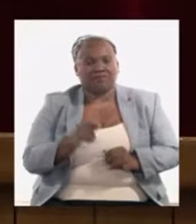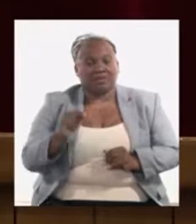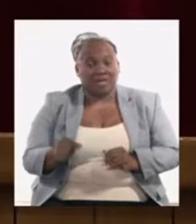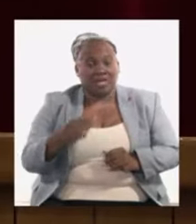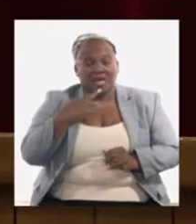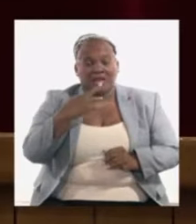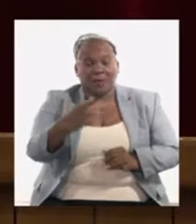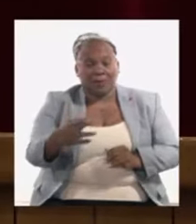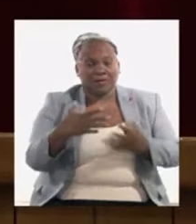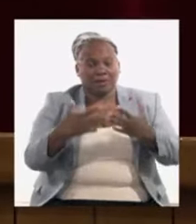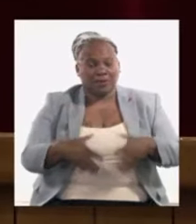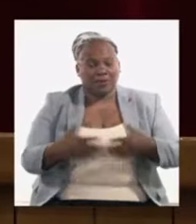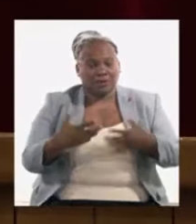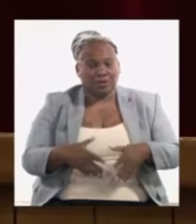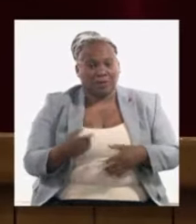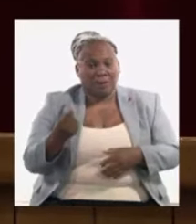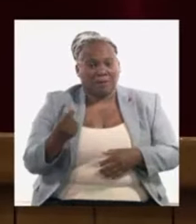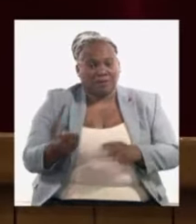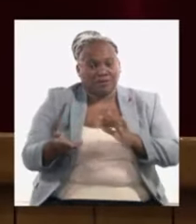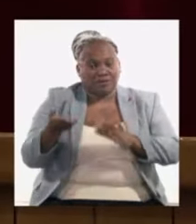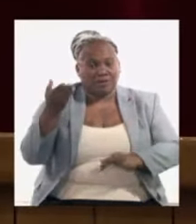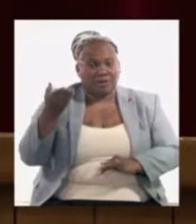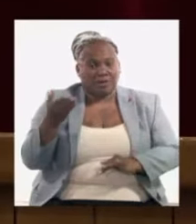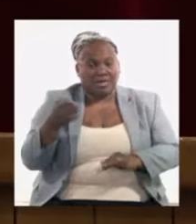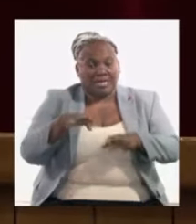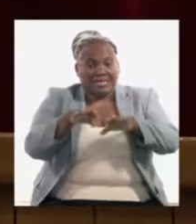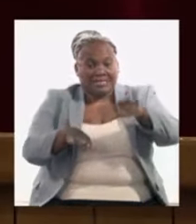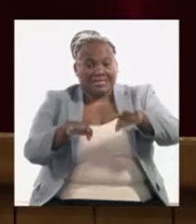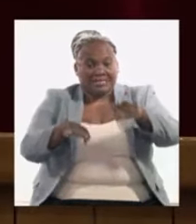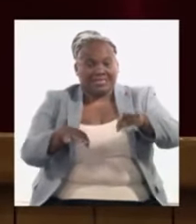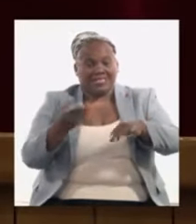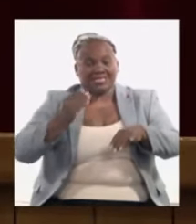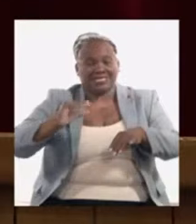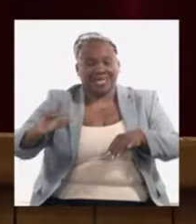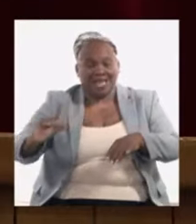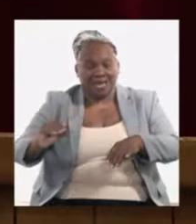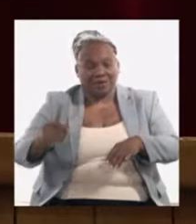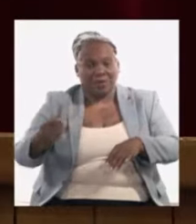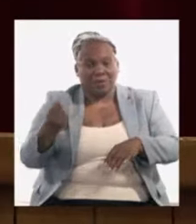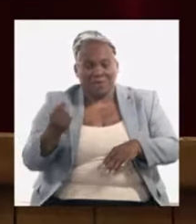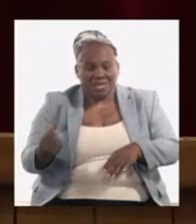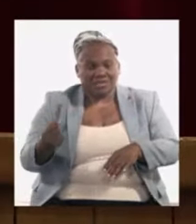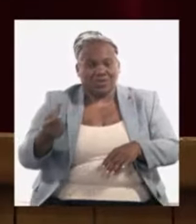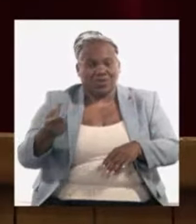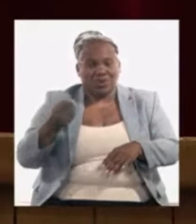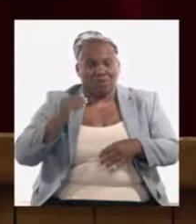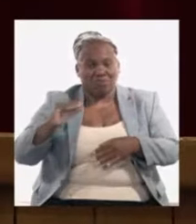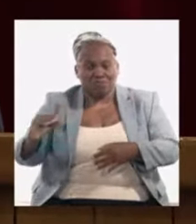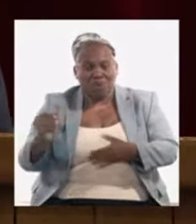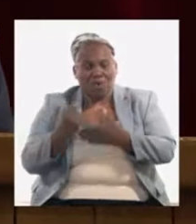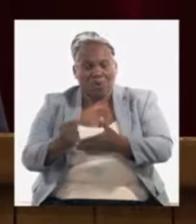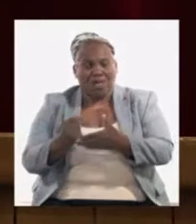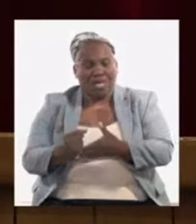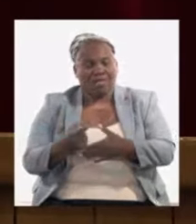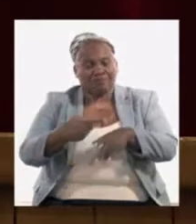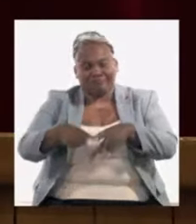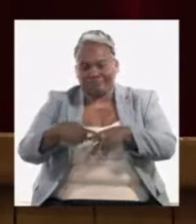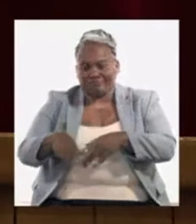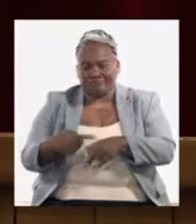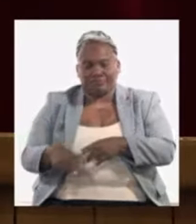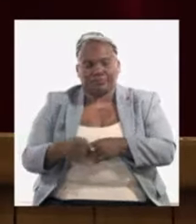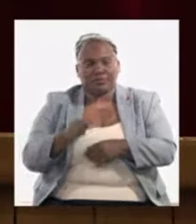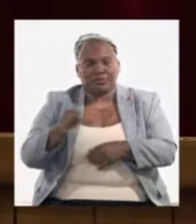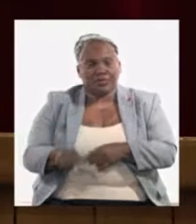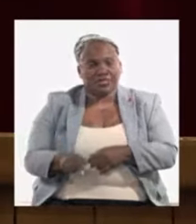productiva la inflación el desequilibrio entre los salarios y pensiones y los precios entre otros son